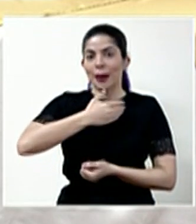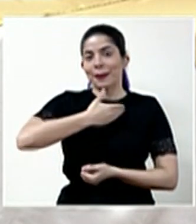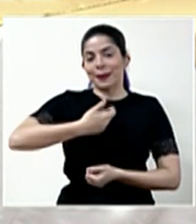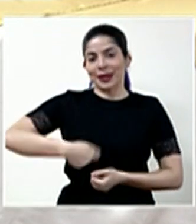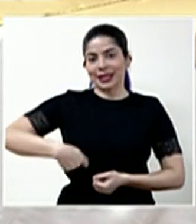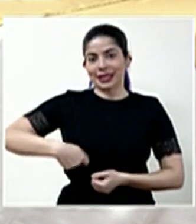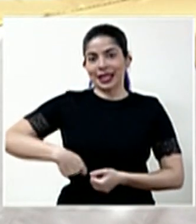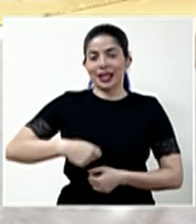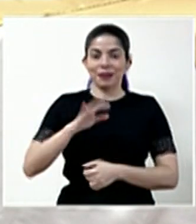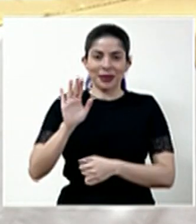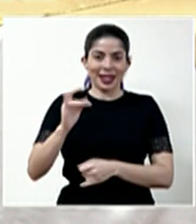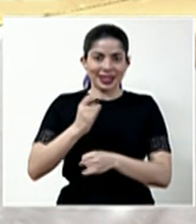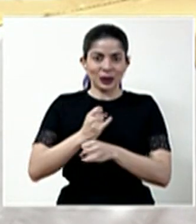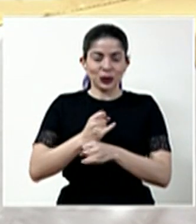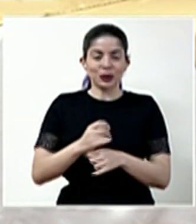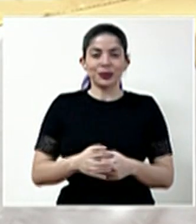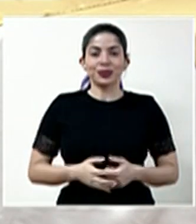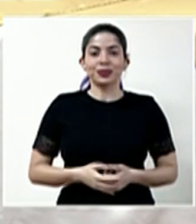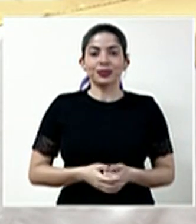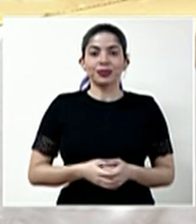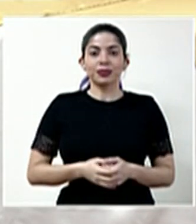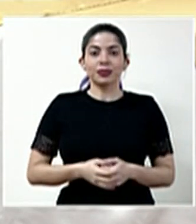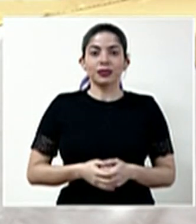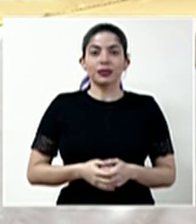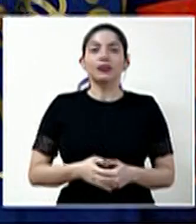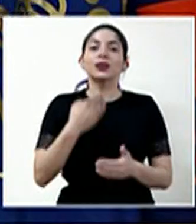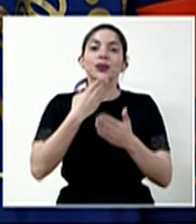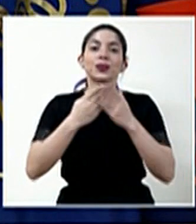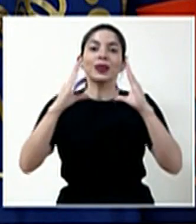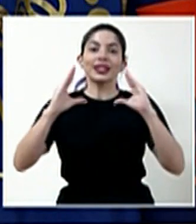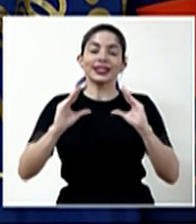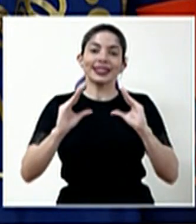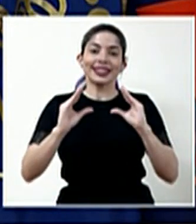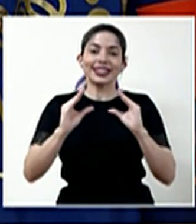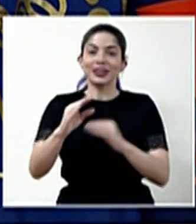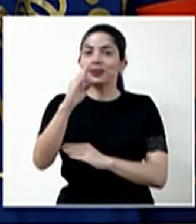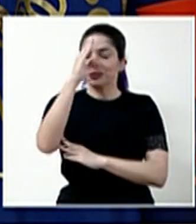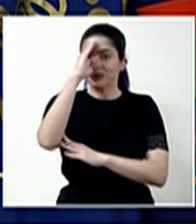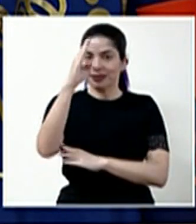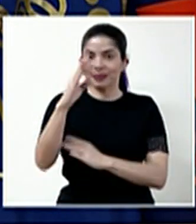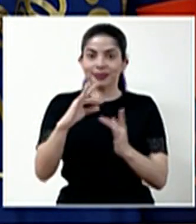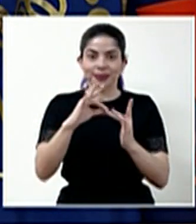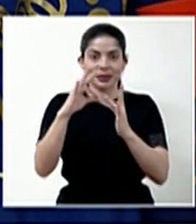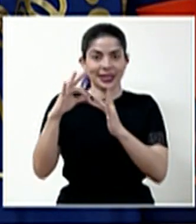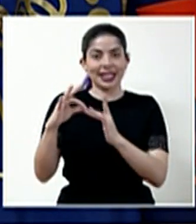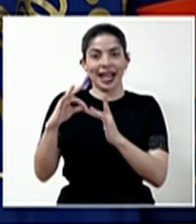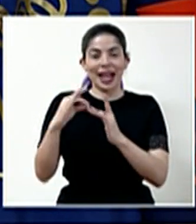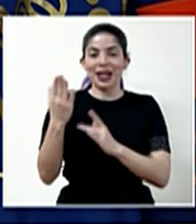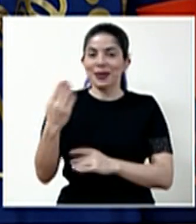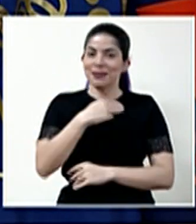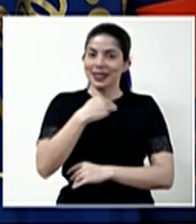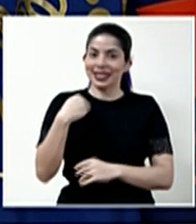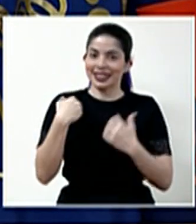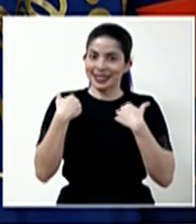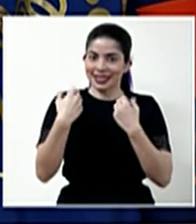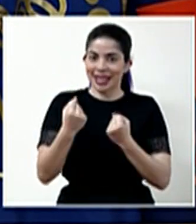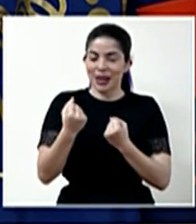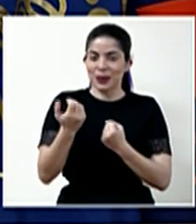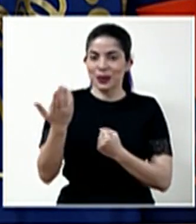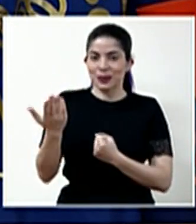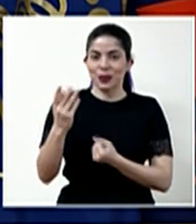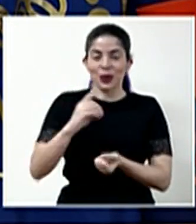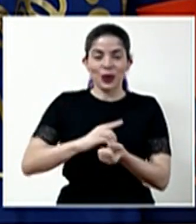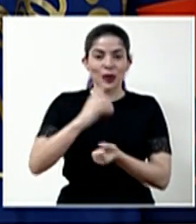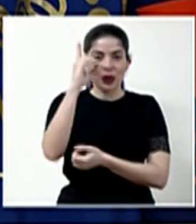Ejecutivo de la institución. Muy buenas tardes y un saludo especial al Ministro de Salud, el Dr. Daniel